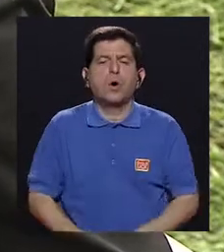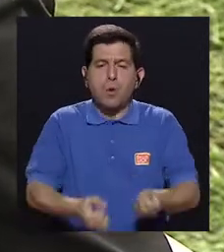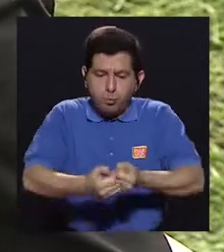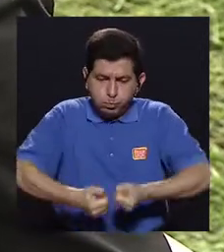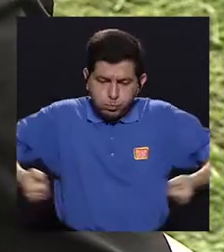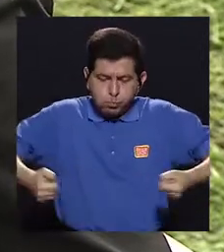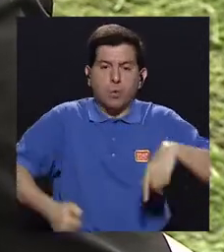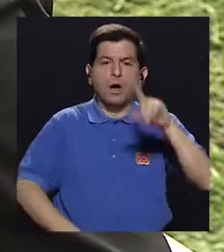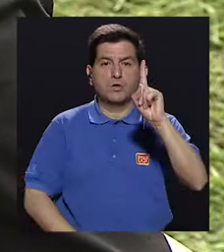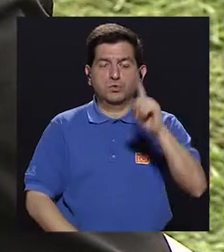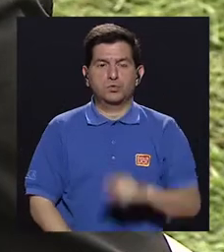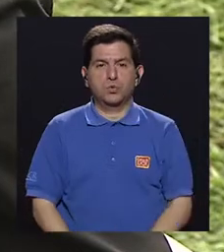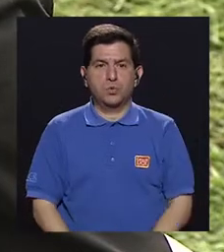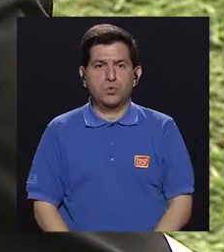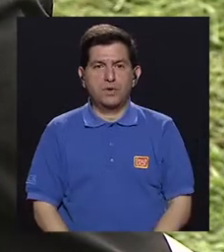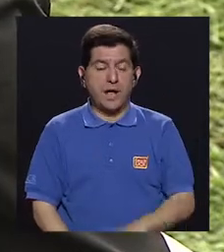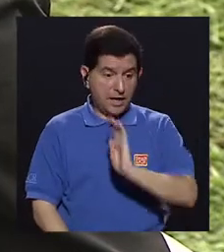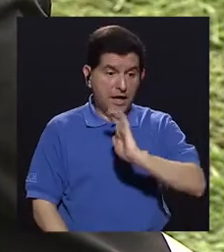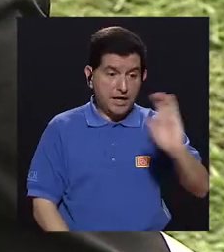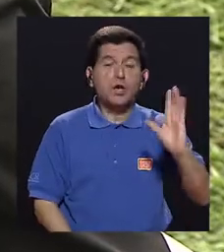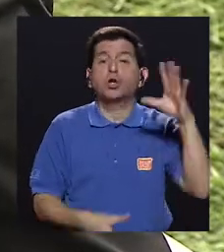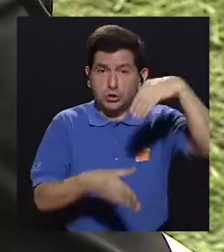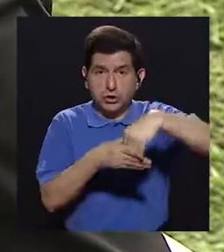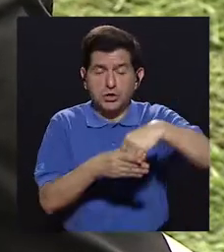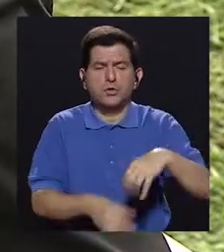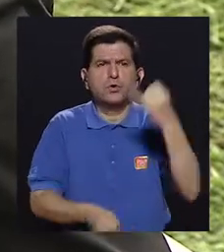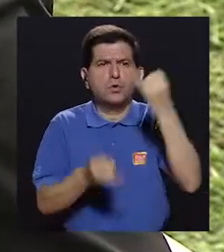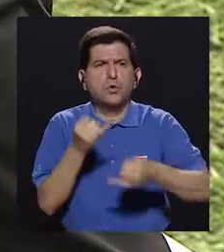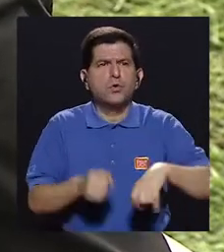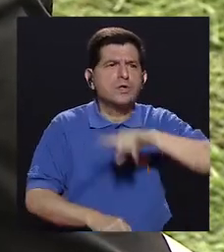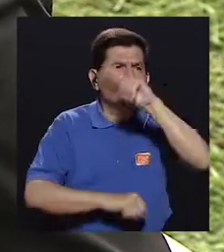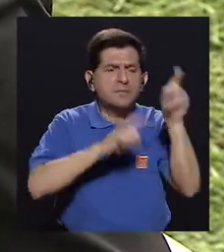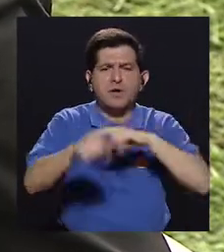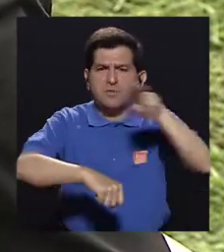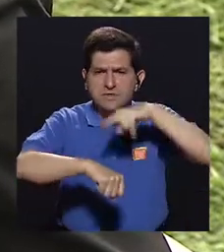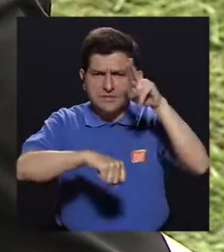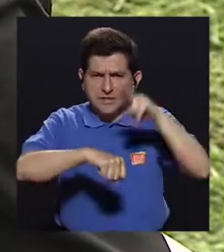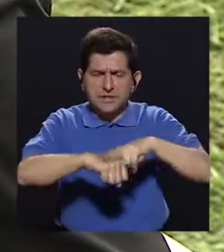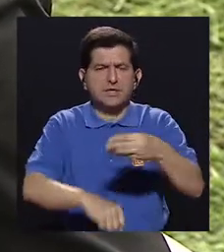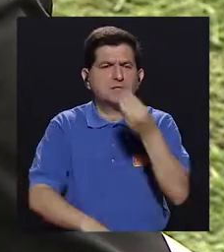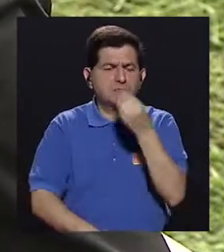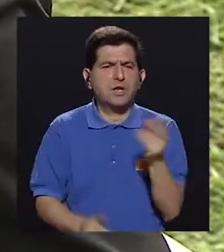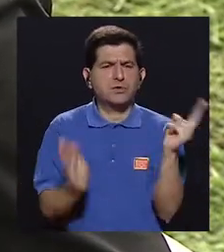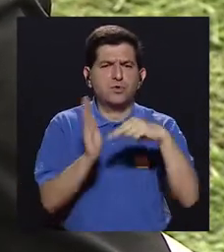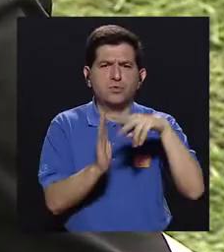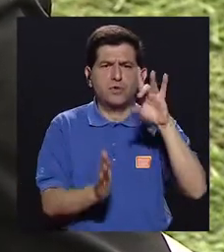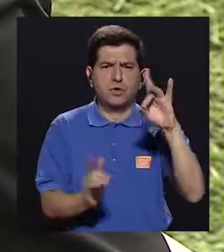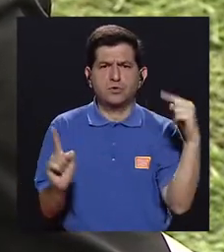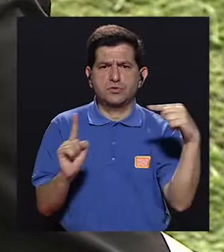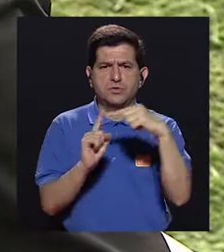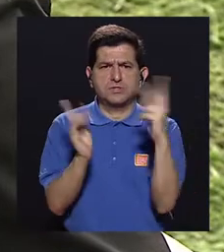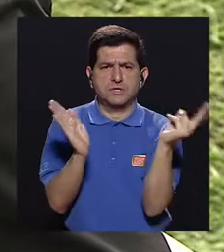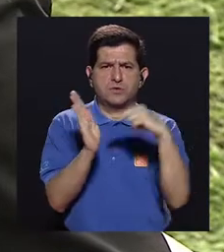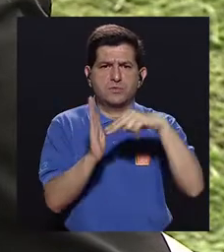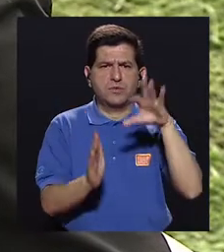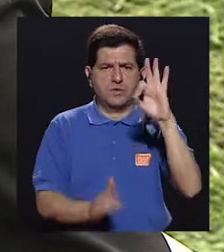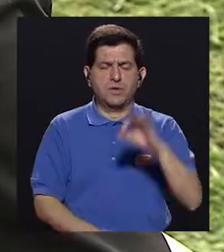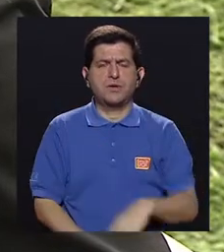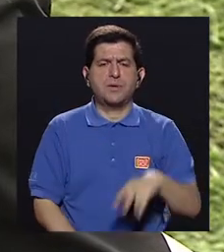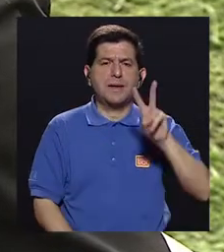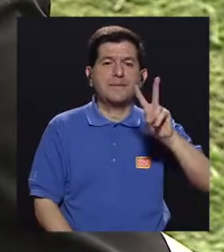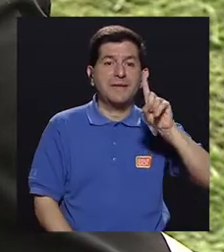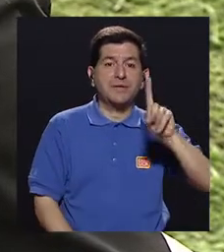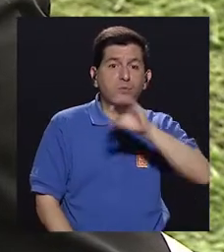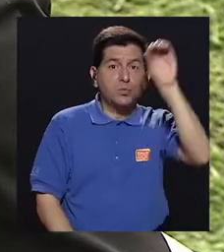obesidad es una de ellas, que no se escapa a la niñez. En la última encuesta nacional de nutrición del 2008-2009 encontramos que el